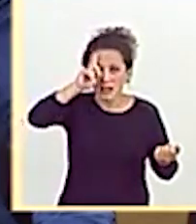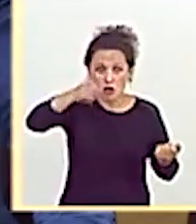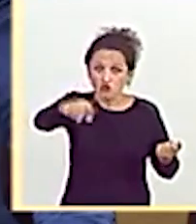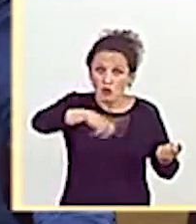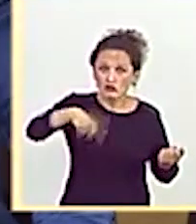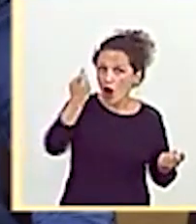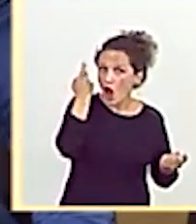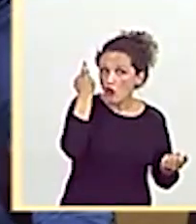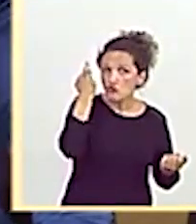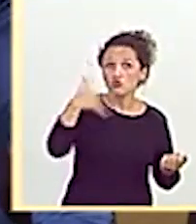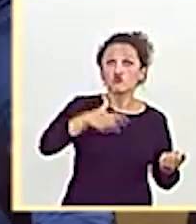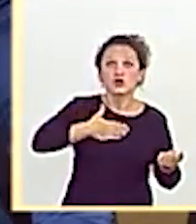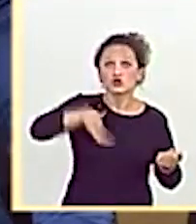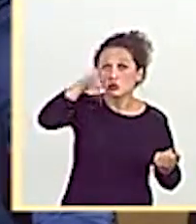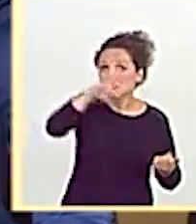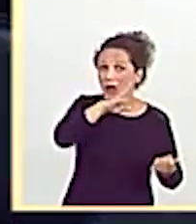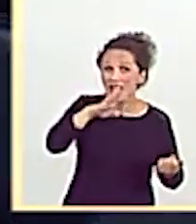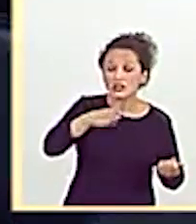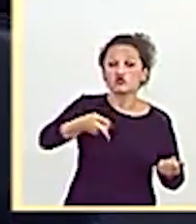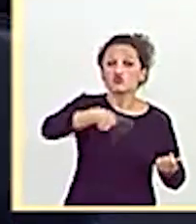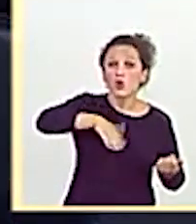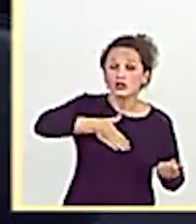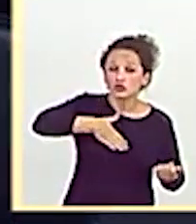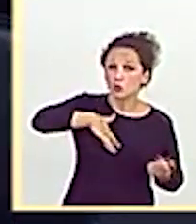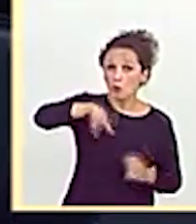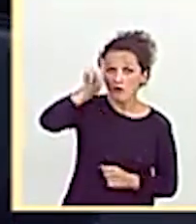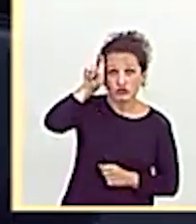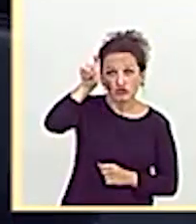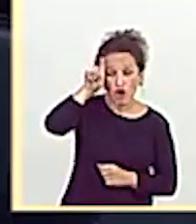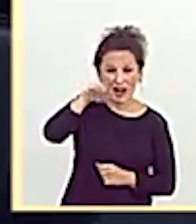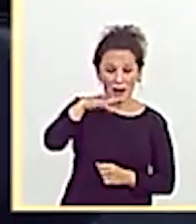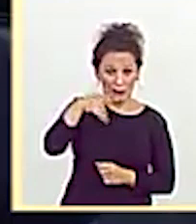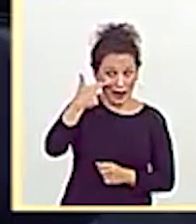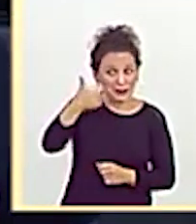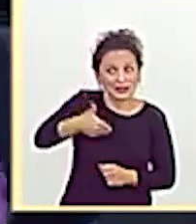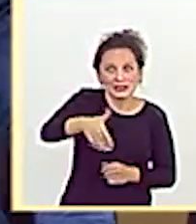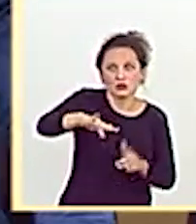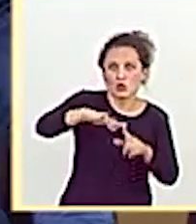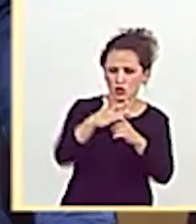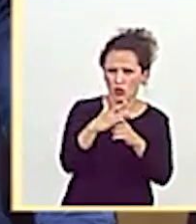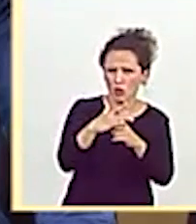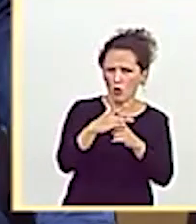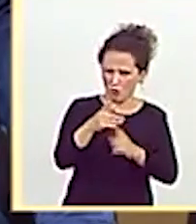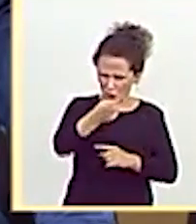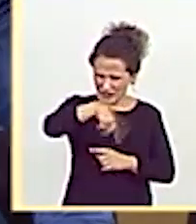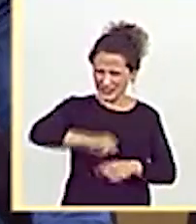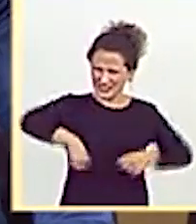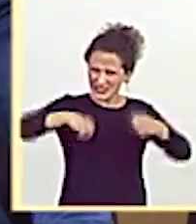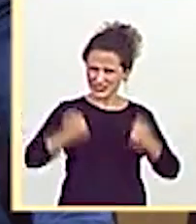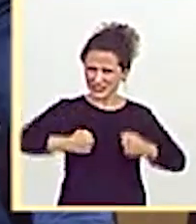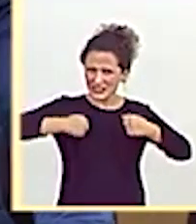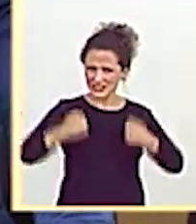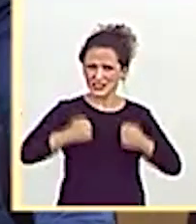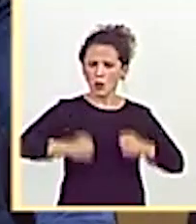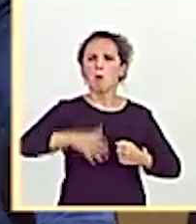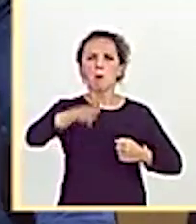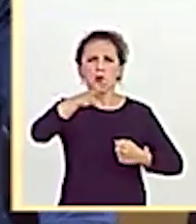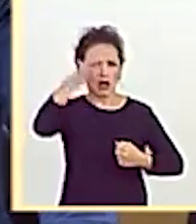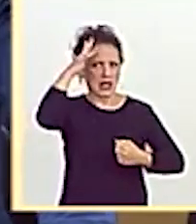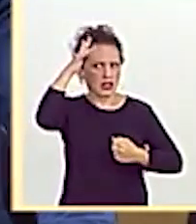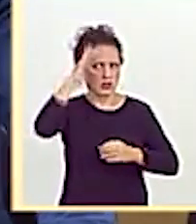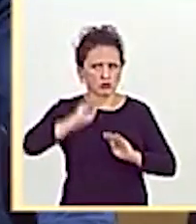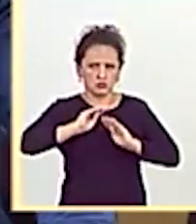alumnos, nuestros padres, nuestros profesores, que ustedes se empeñen en poner en marcha por su obstinación ideológica